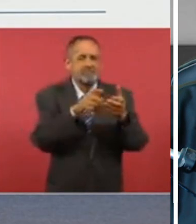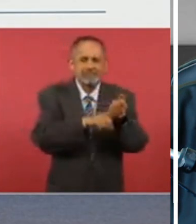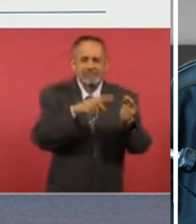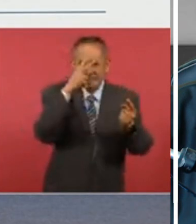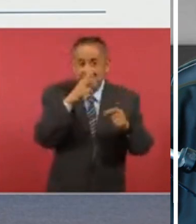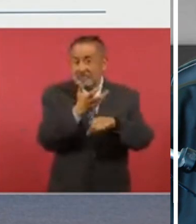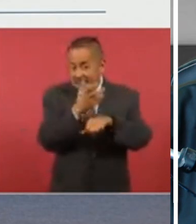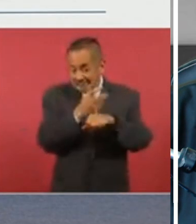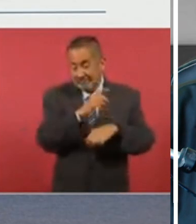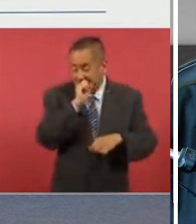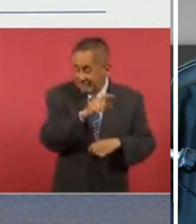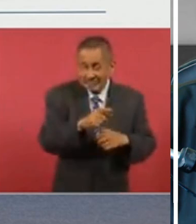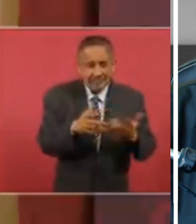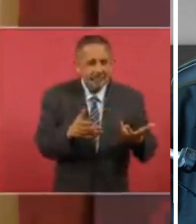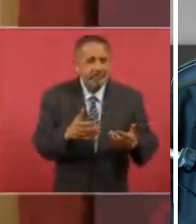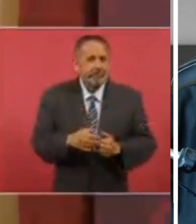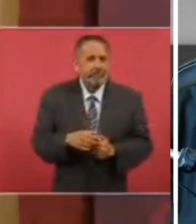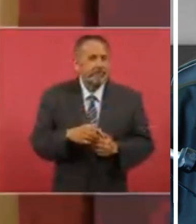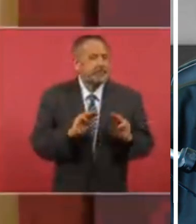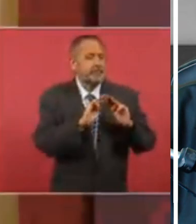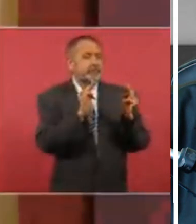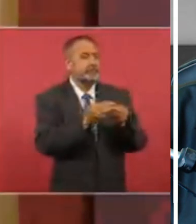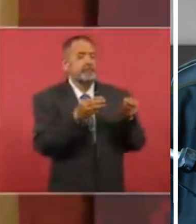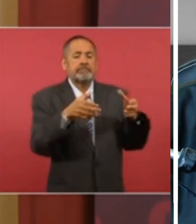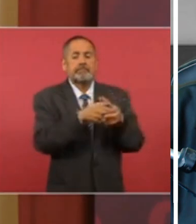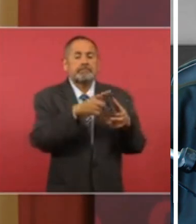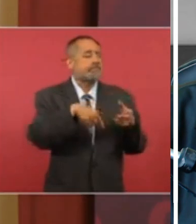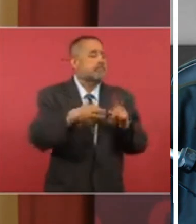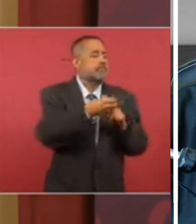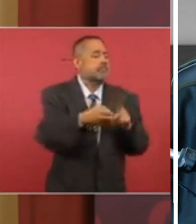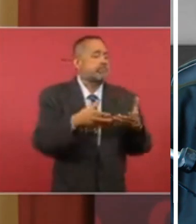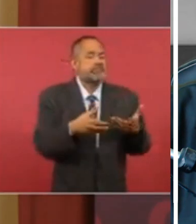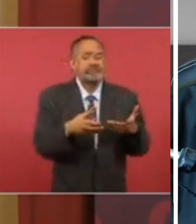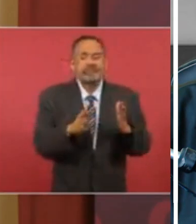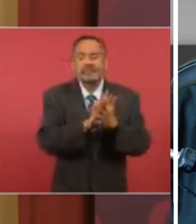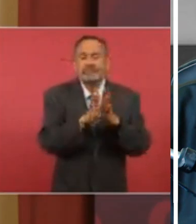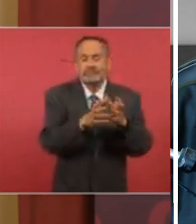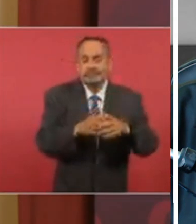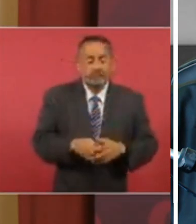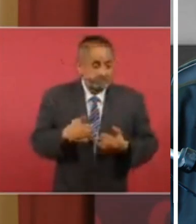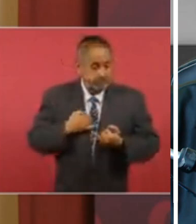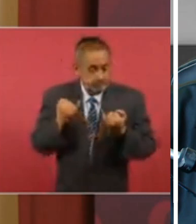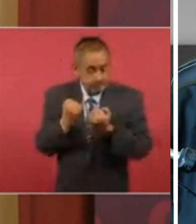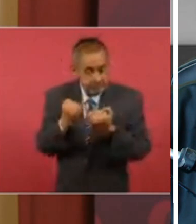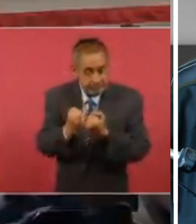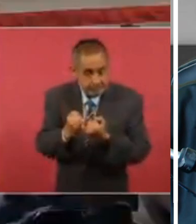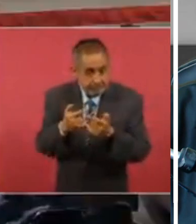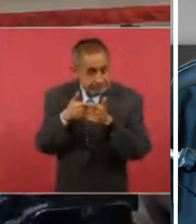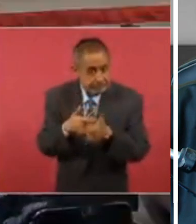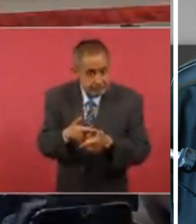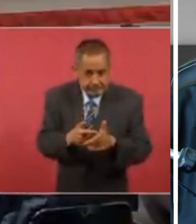y el crimen organizado no vamos a seguir con esta política